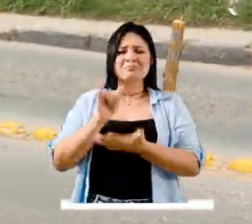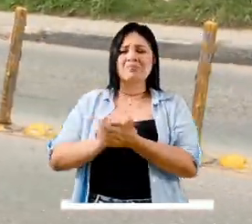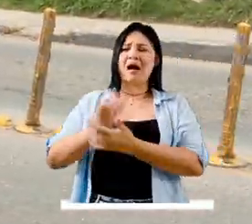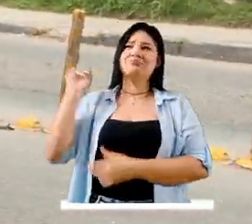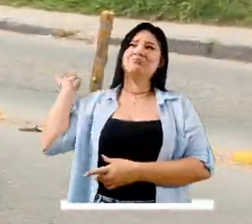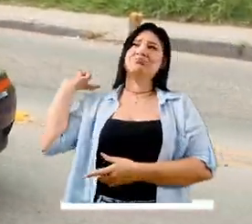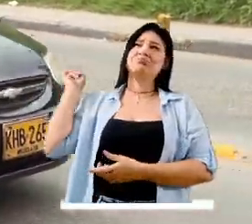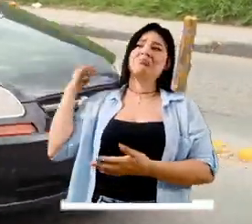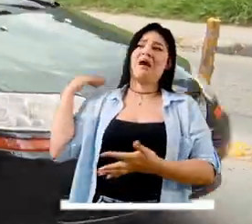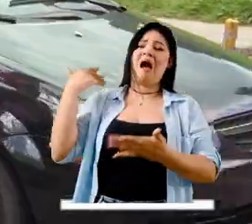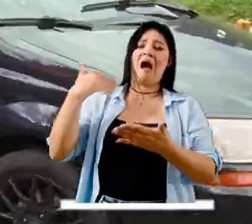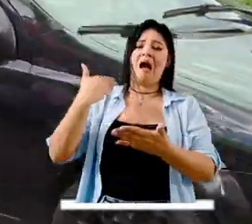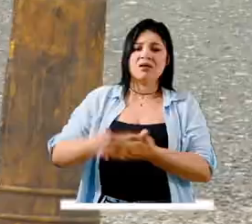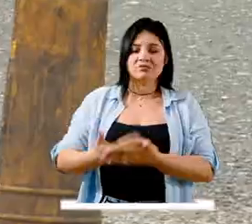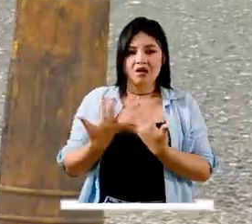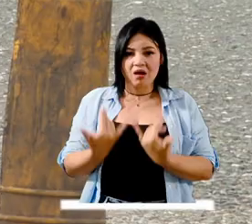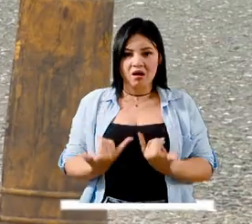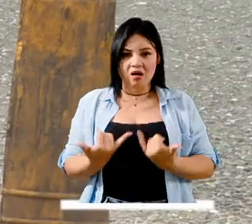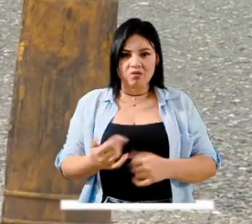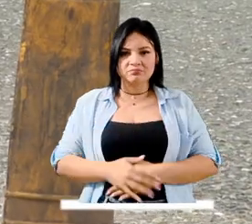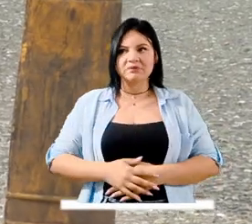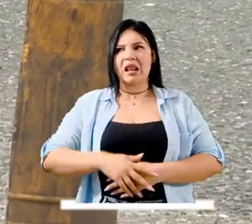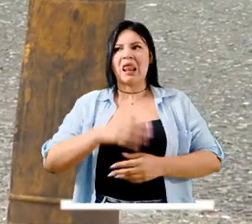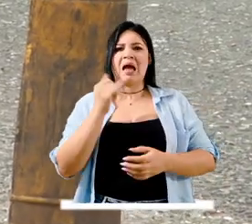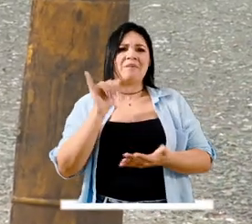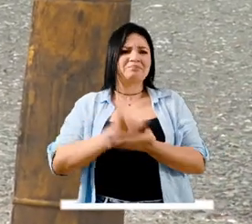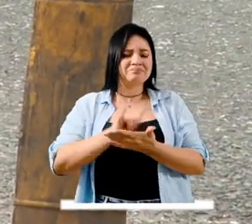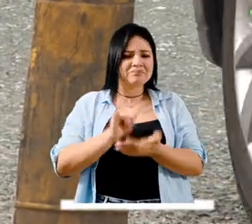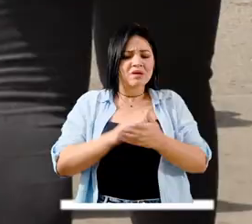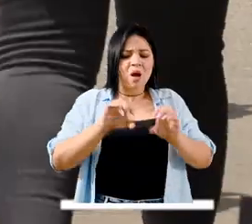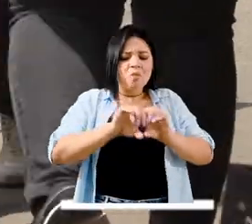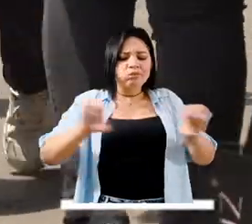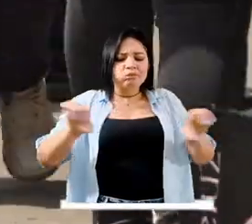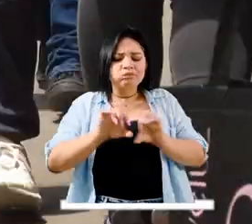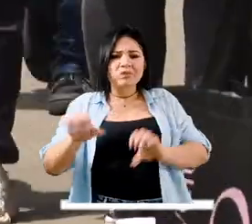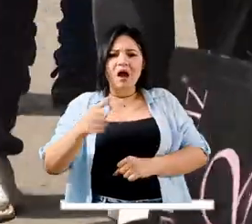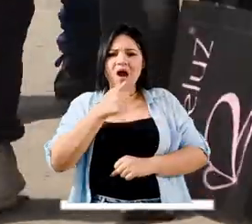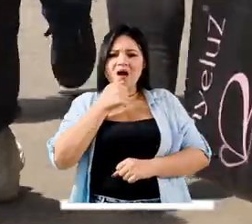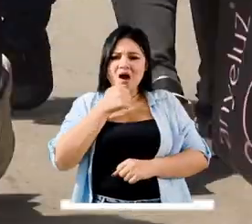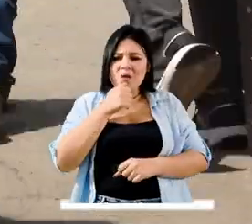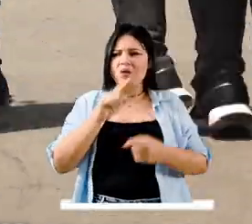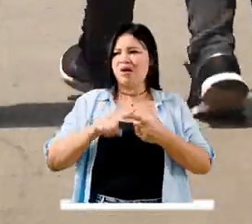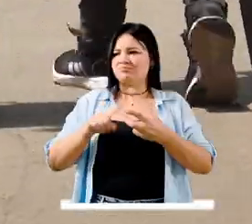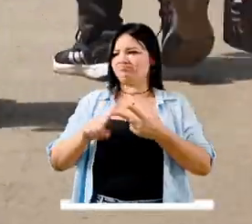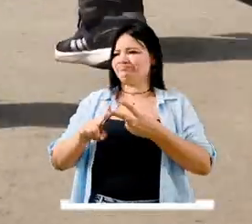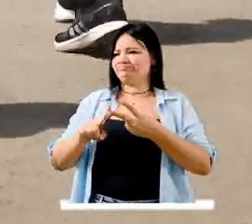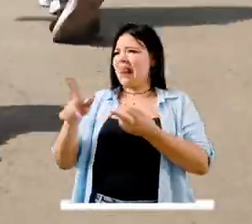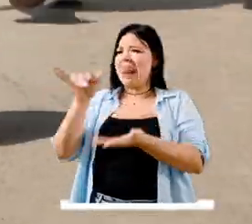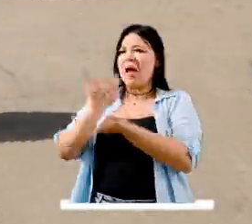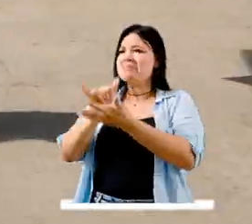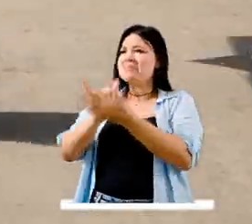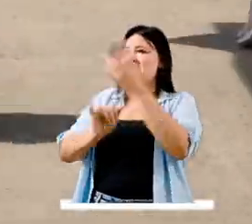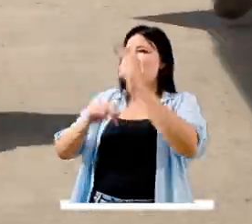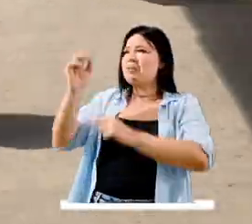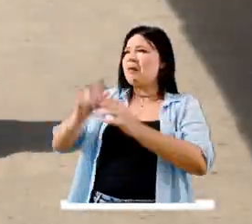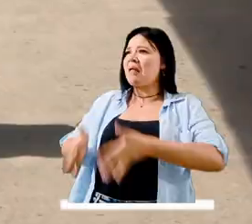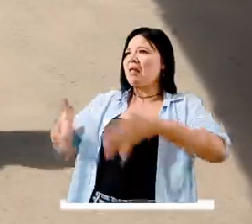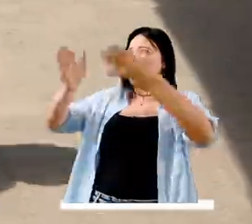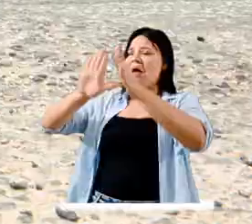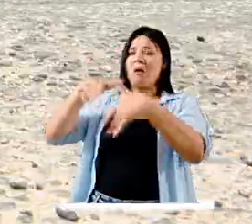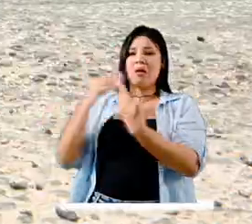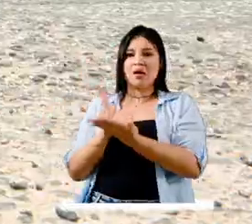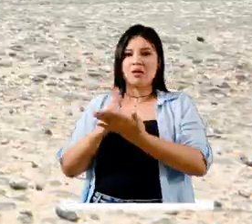muchos años tenemos la misma acueducto y alcantarillado, tenemos la misma infraestructura educativa y el crecimiento